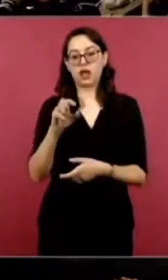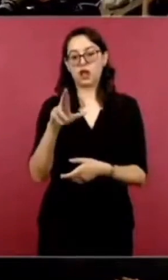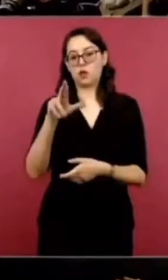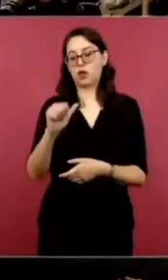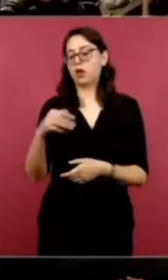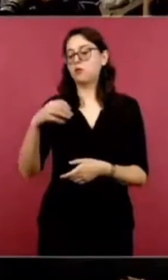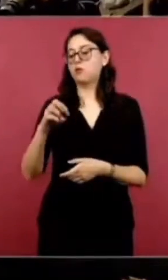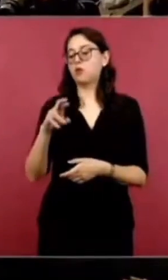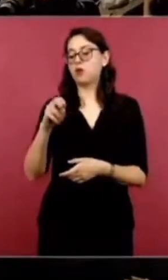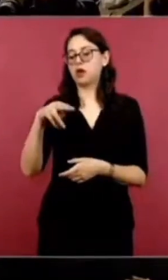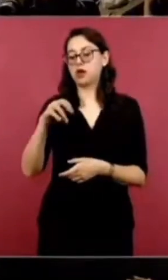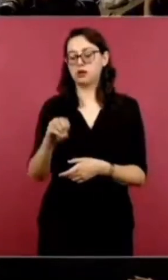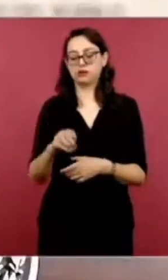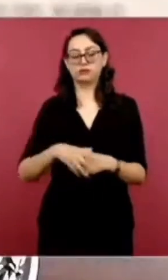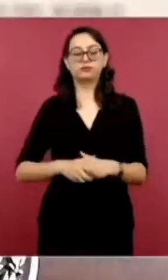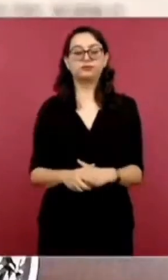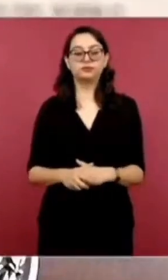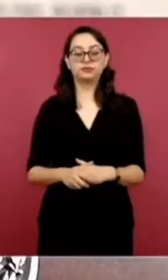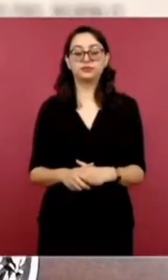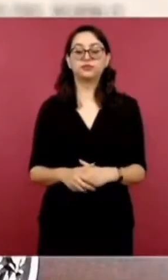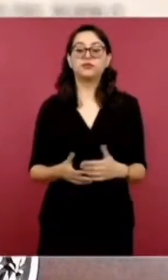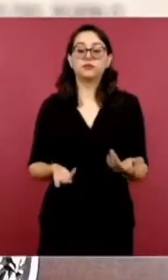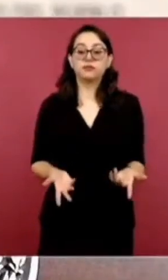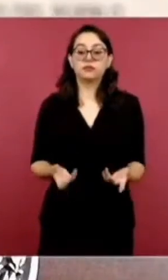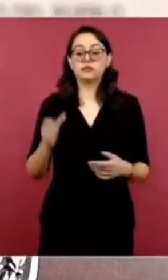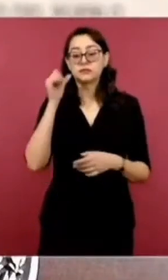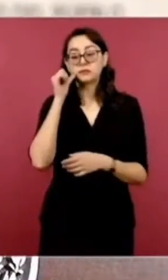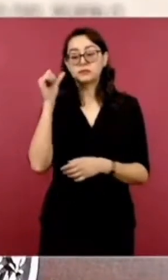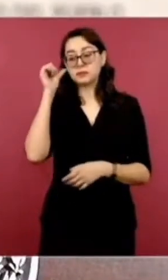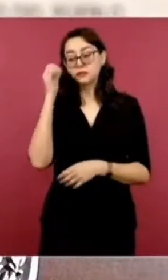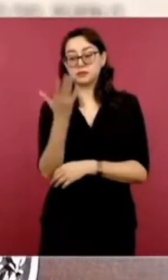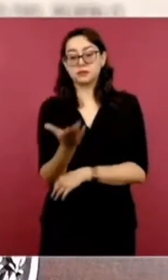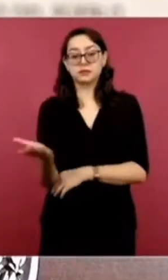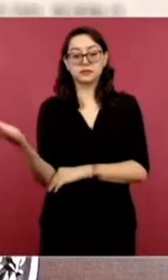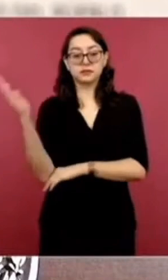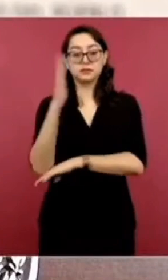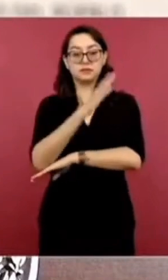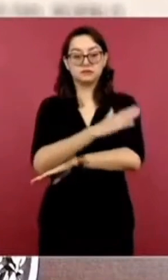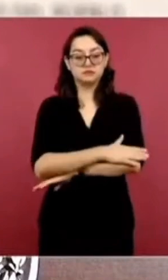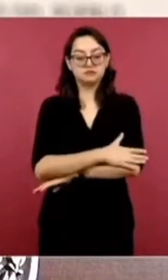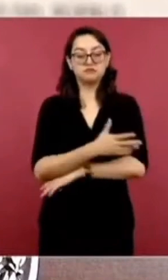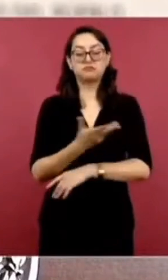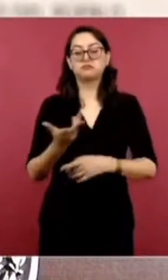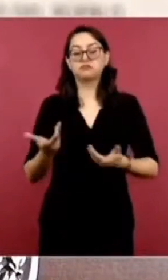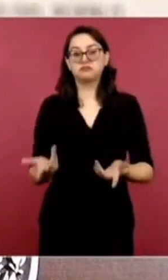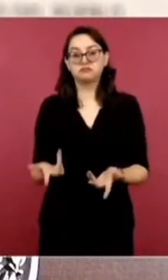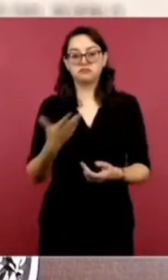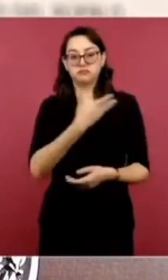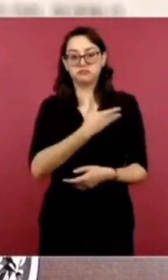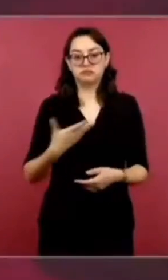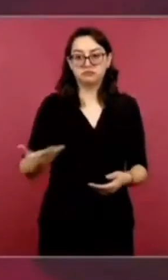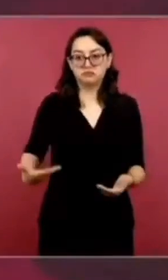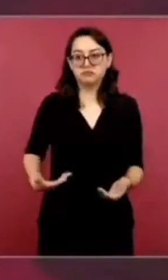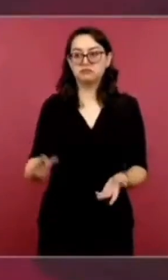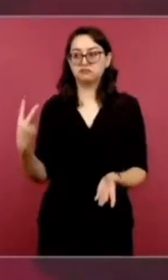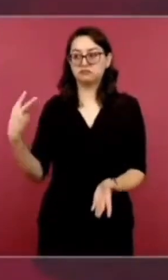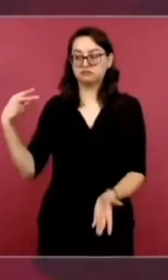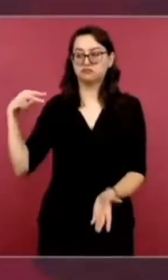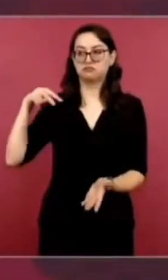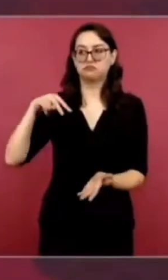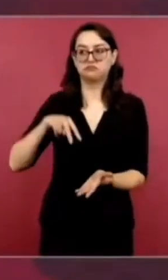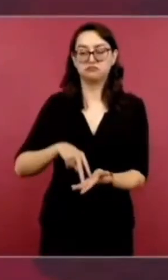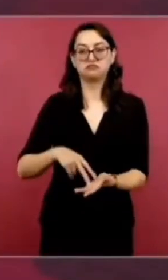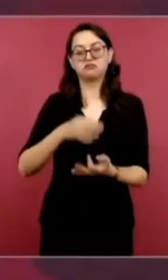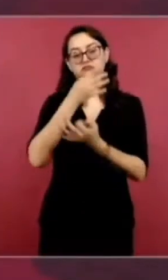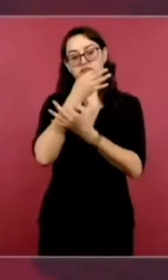la gira del día de ayer durante esta jornada. El presidente reiteró su profundo respeto y